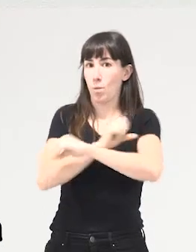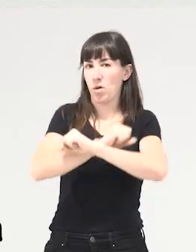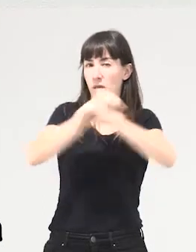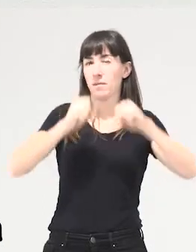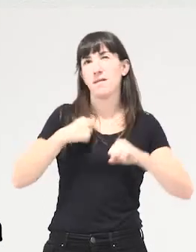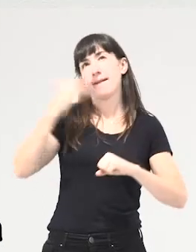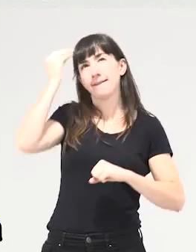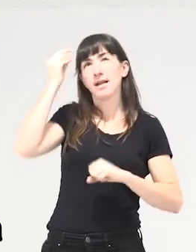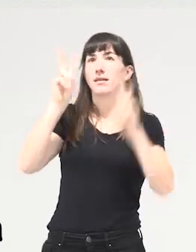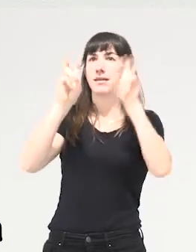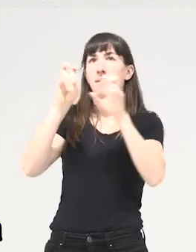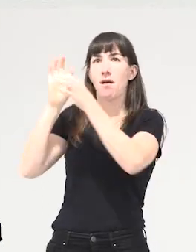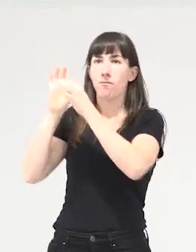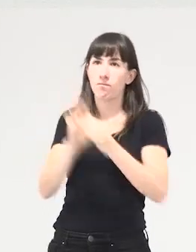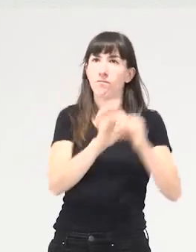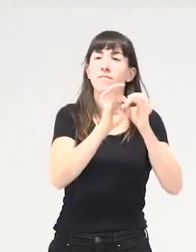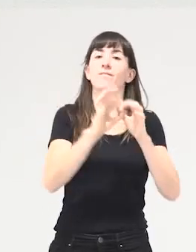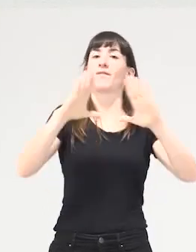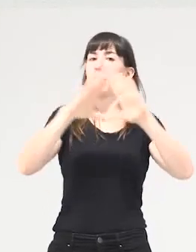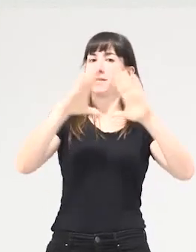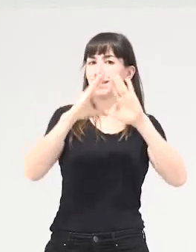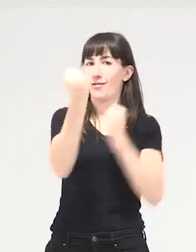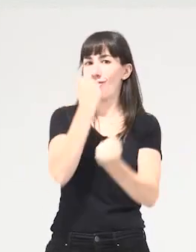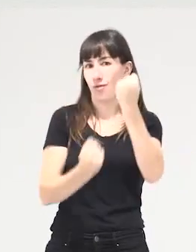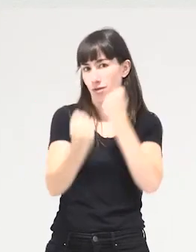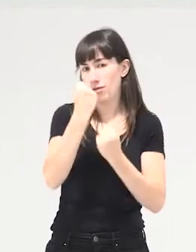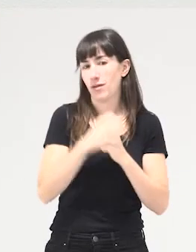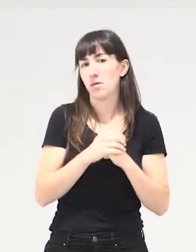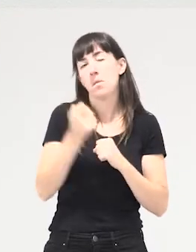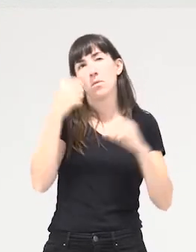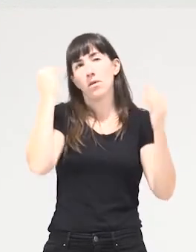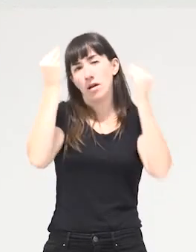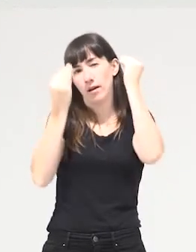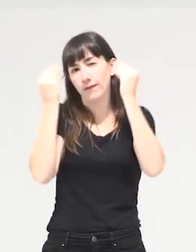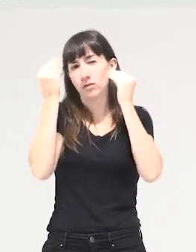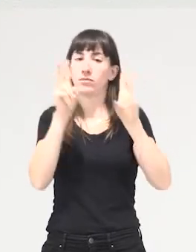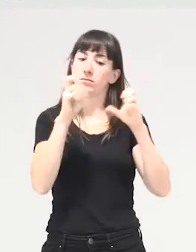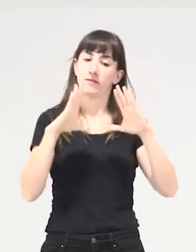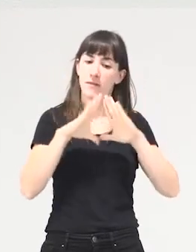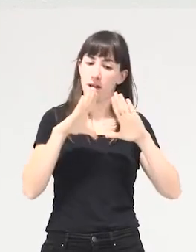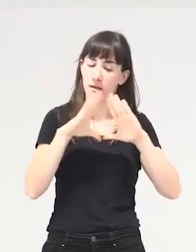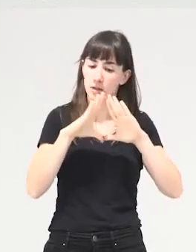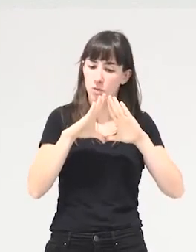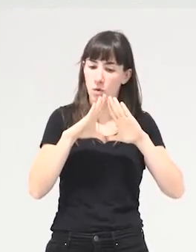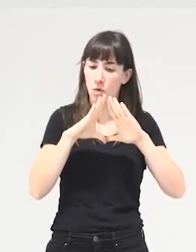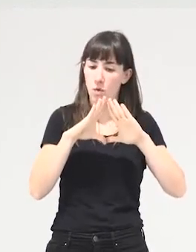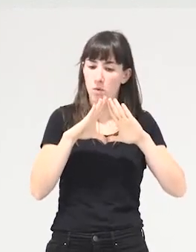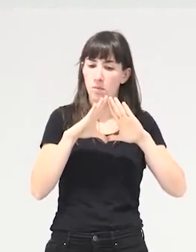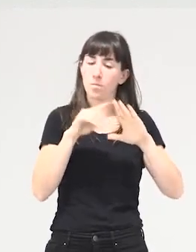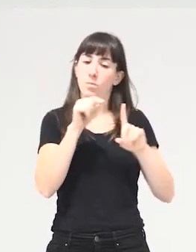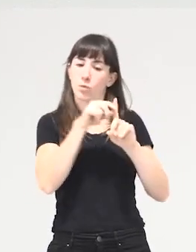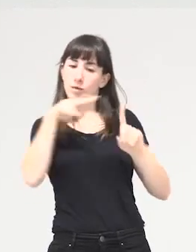la economía feminista y nos proponía una reflexión desde el feminismo, una perspectiva